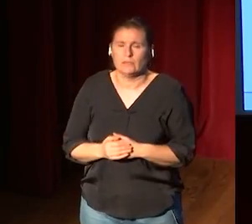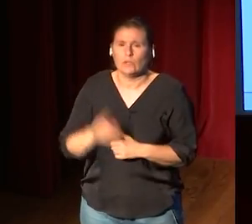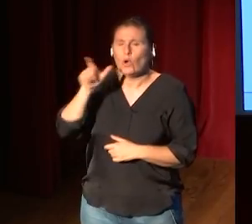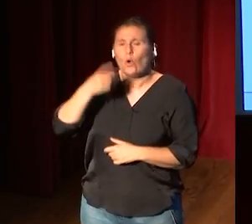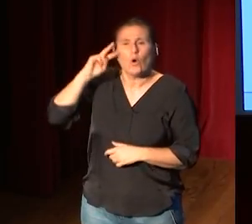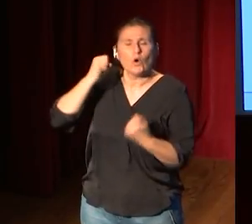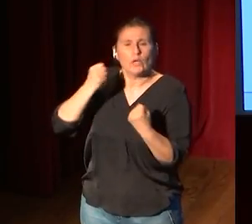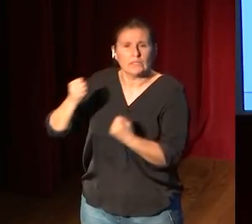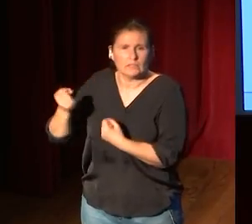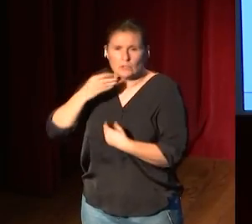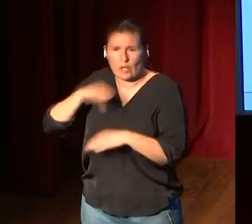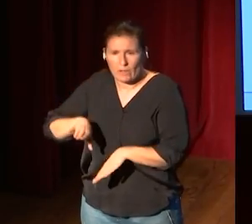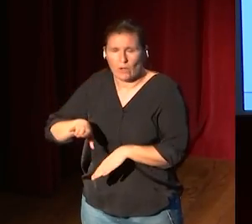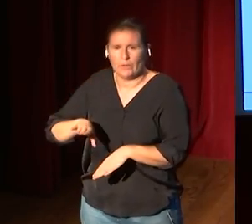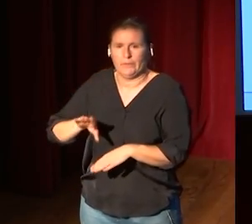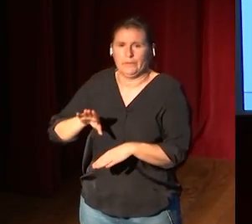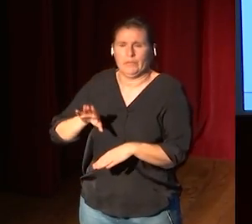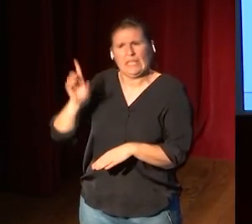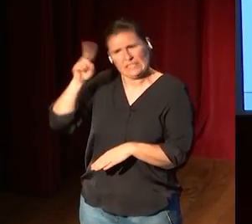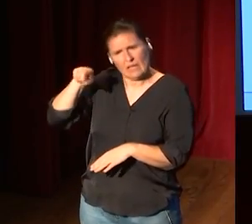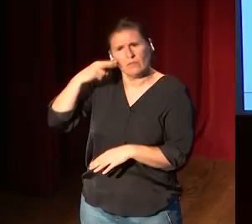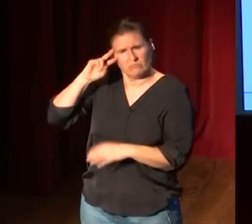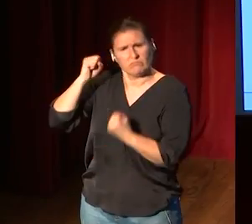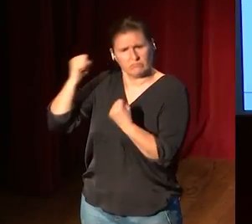es un especialista en lo suyo y sabe mucho de lo suyo